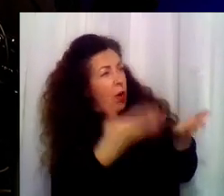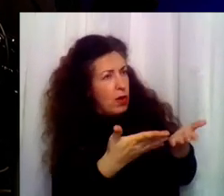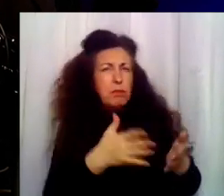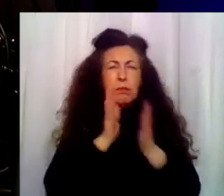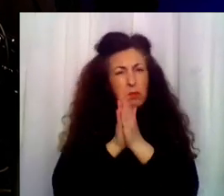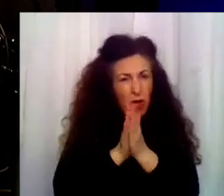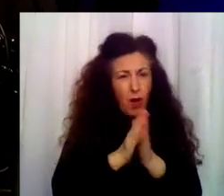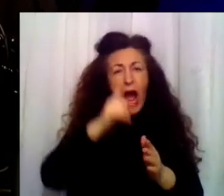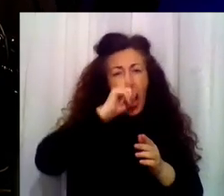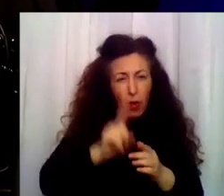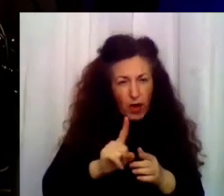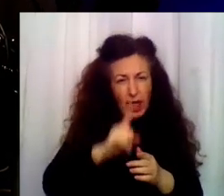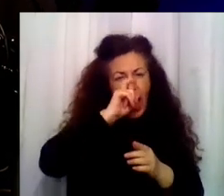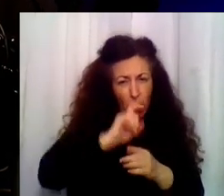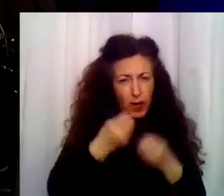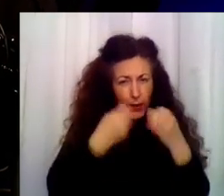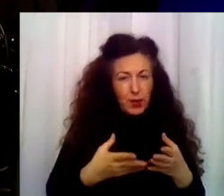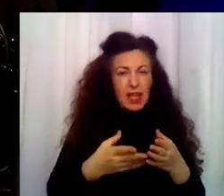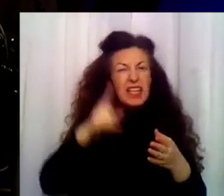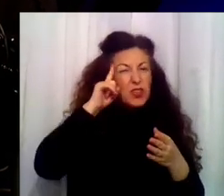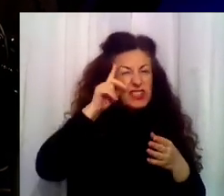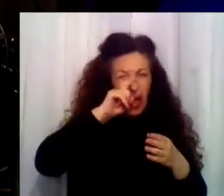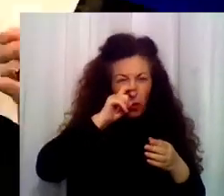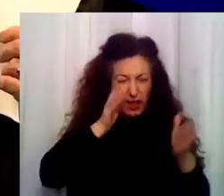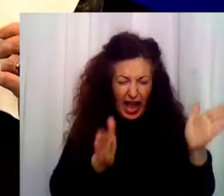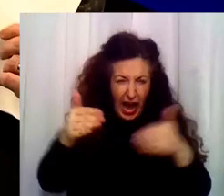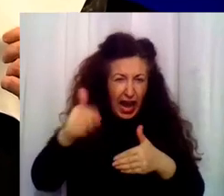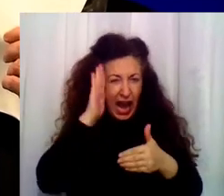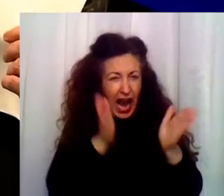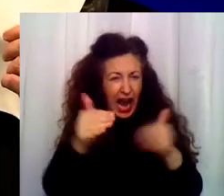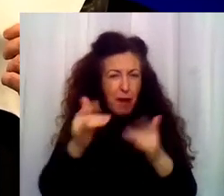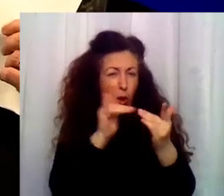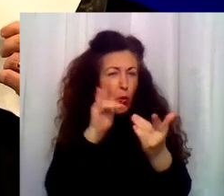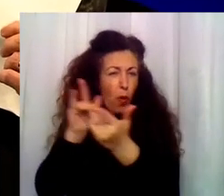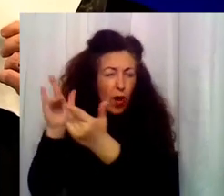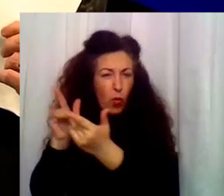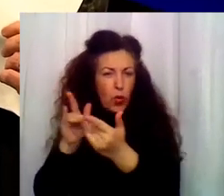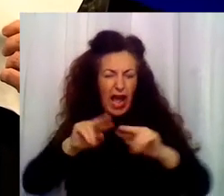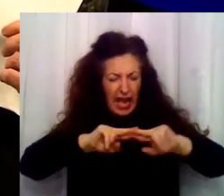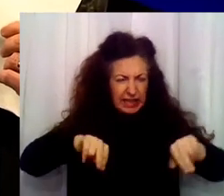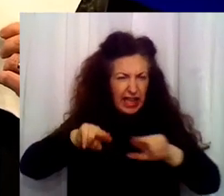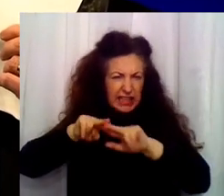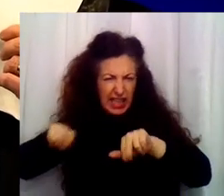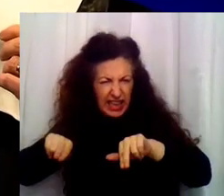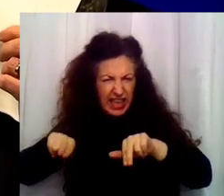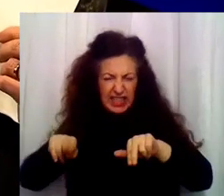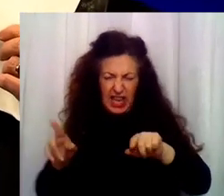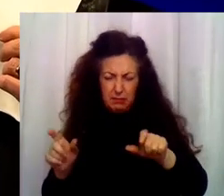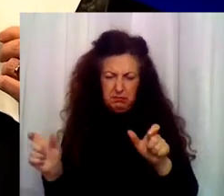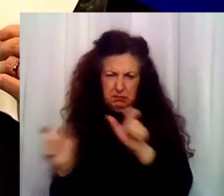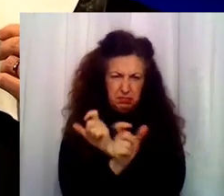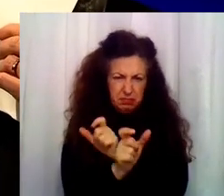Hubo un lío en el nido. Hubo una confusión con las etiquetas. Sí. Sí, sí, sí. Estuvieron cambiadas dos horas.